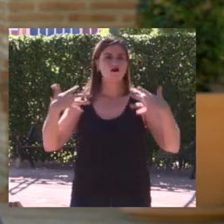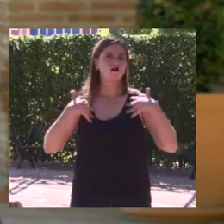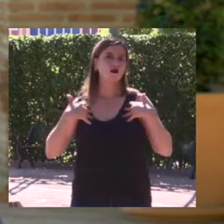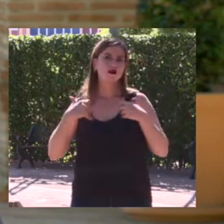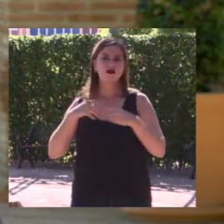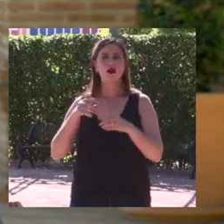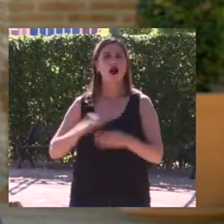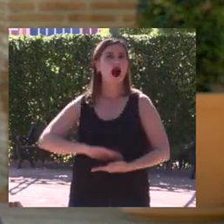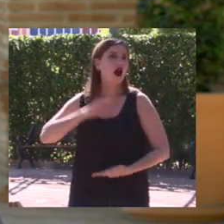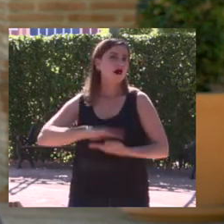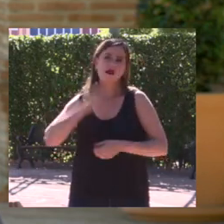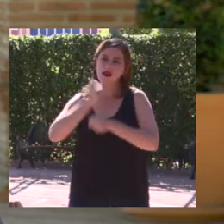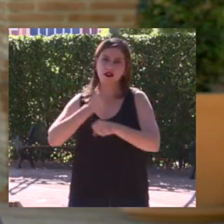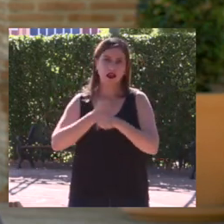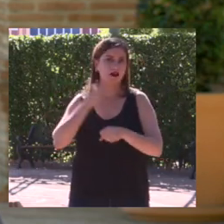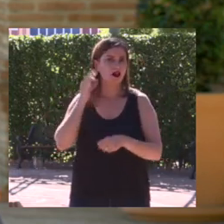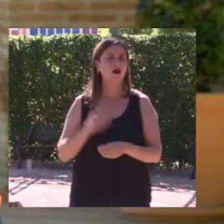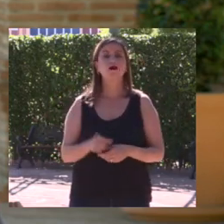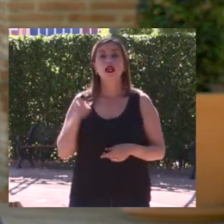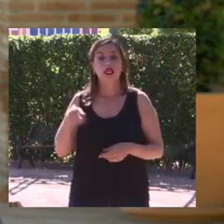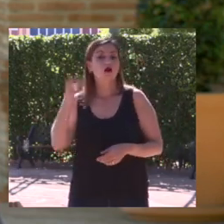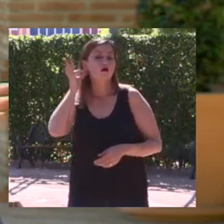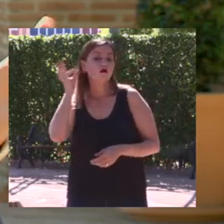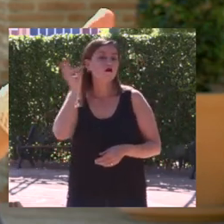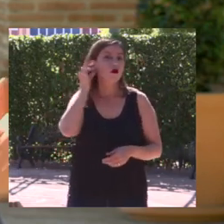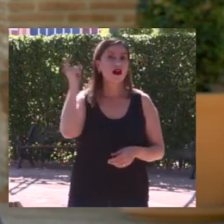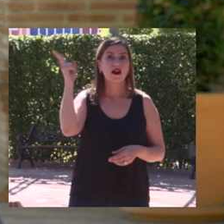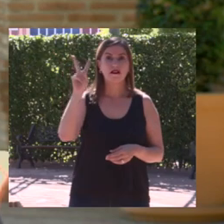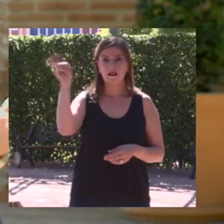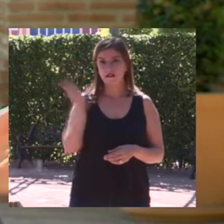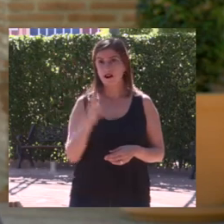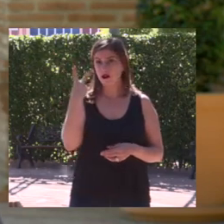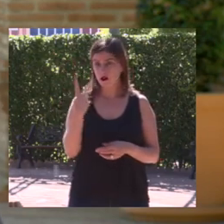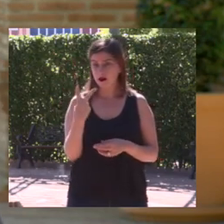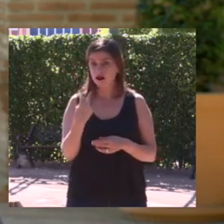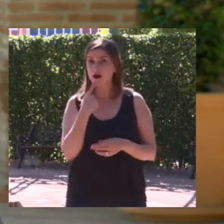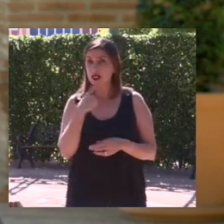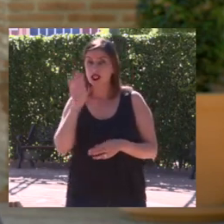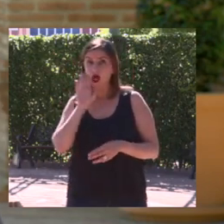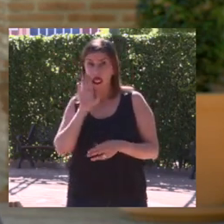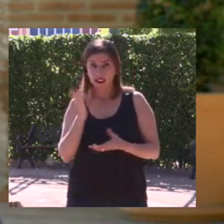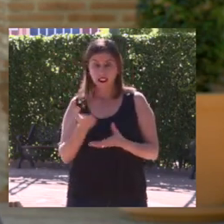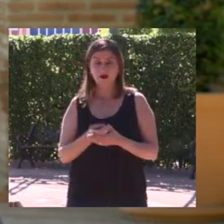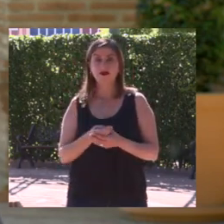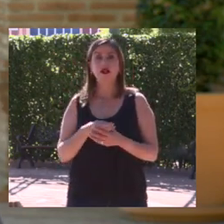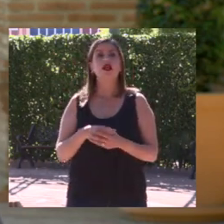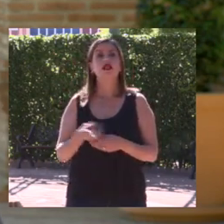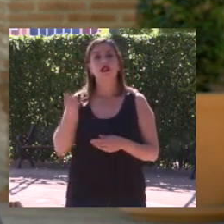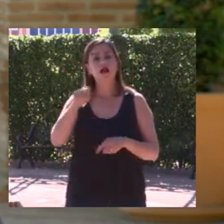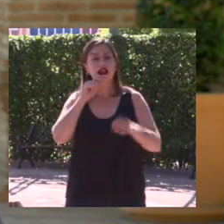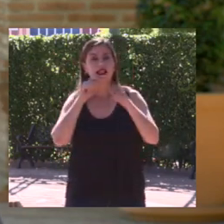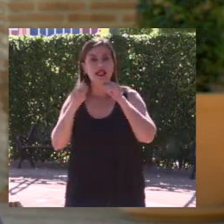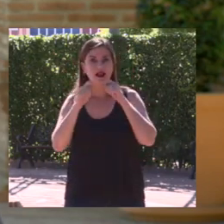Como os he dicho, teníamos dos mujeres, una es Teresa y otra es la persona que va a dialogar con ella, Cristina Mena.